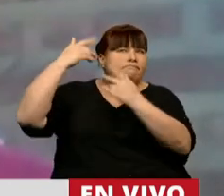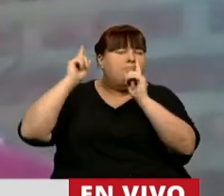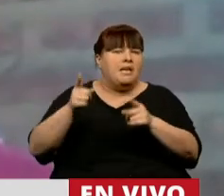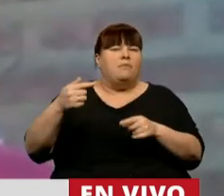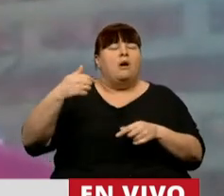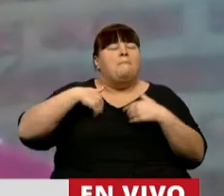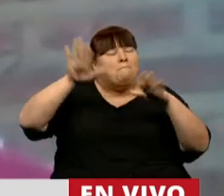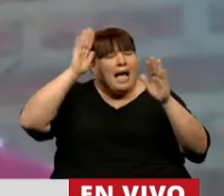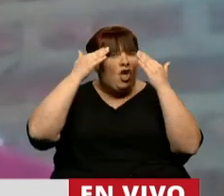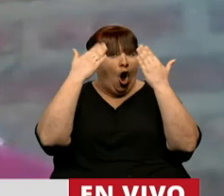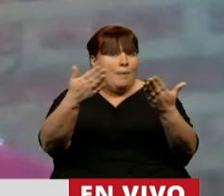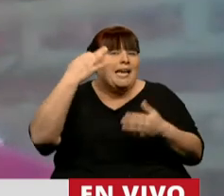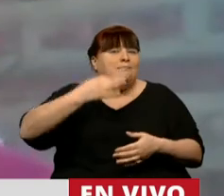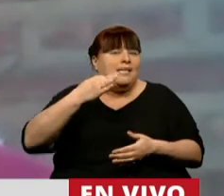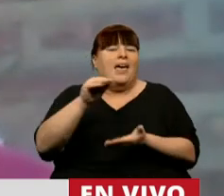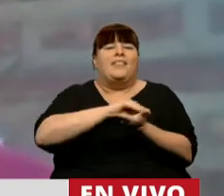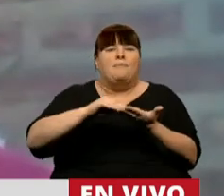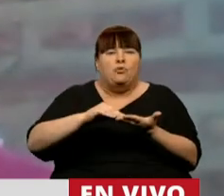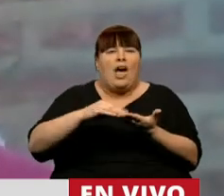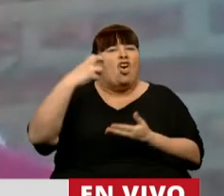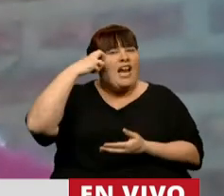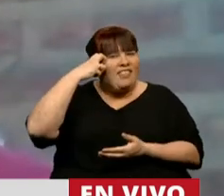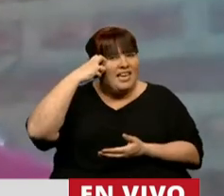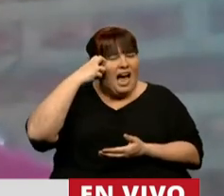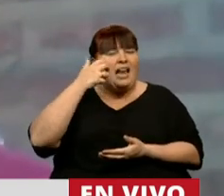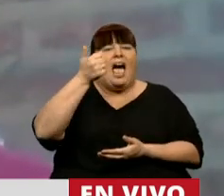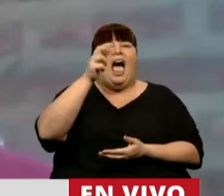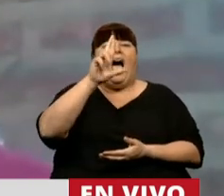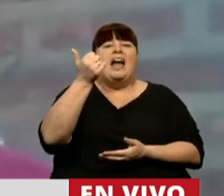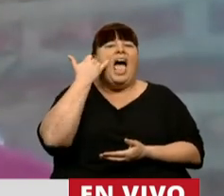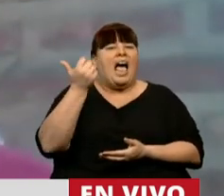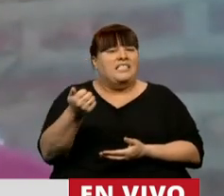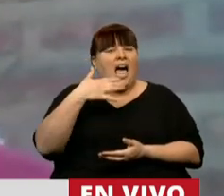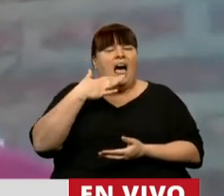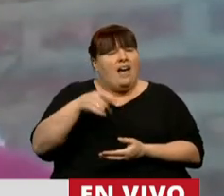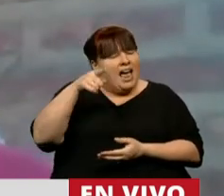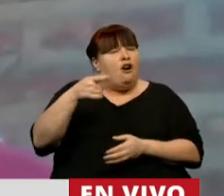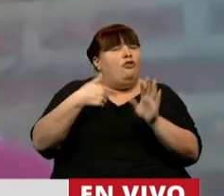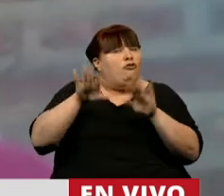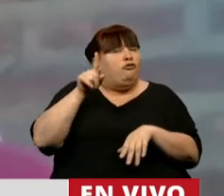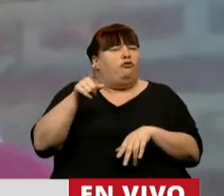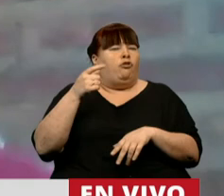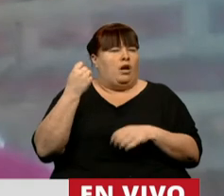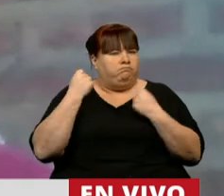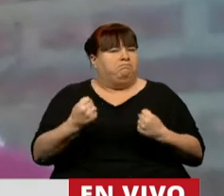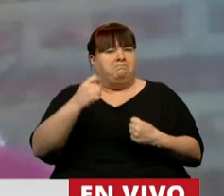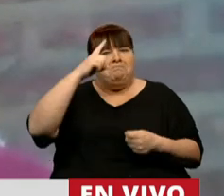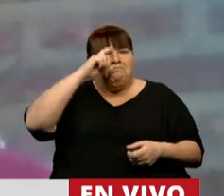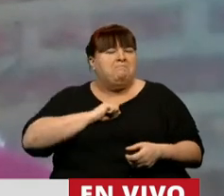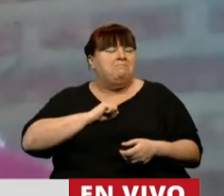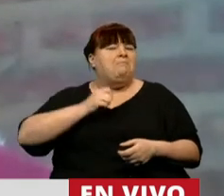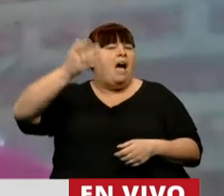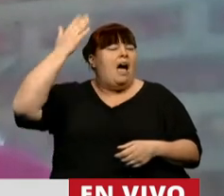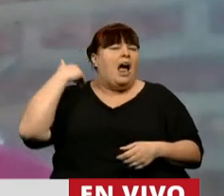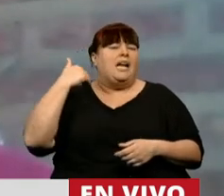decir, mi especial homenaje al diputado radical Rogelio Araya que realmente fue muy valiente cuando